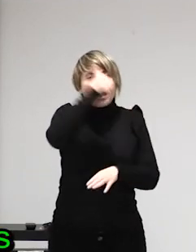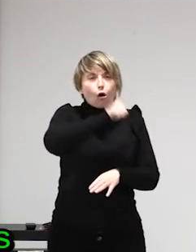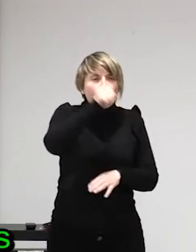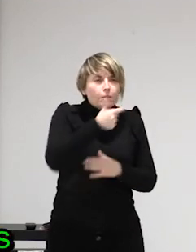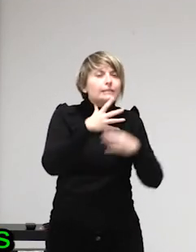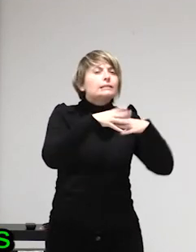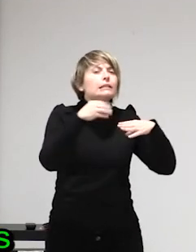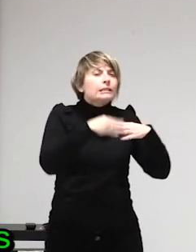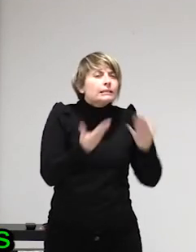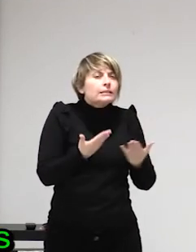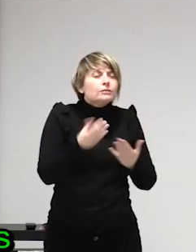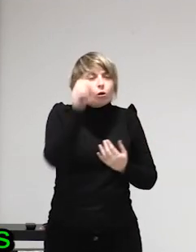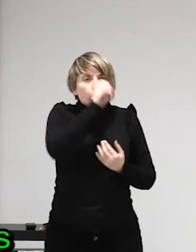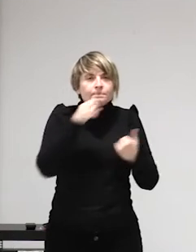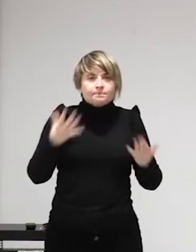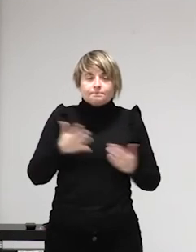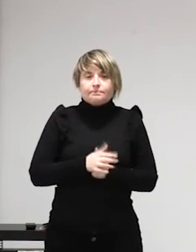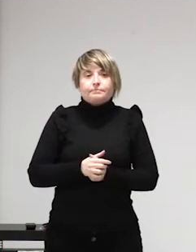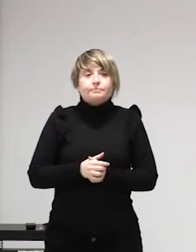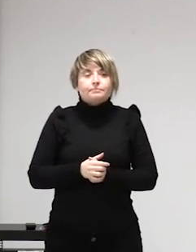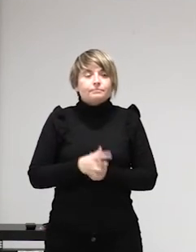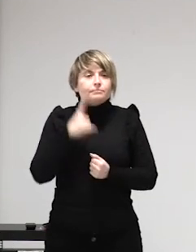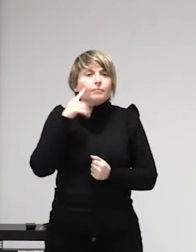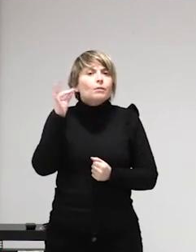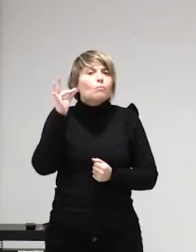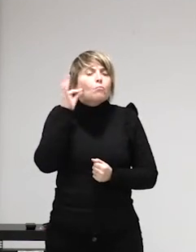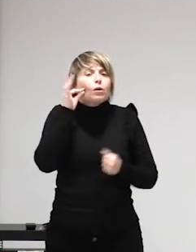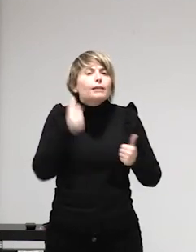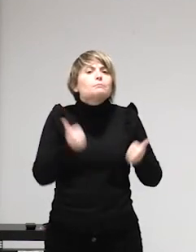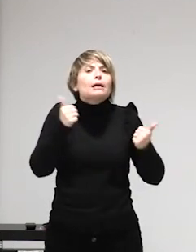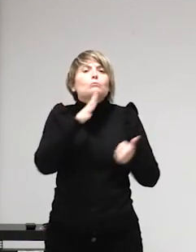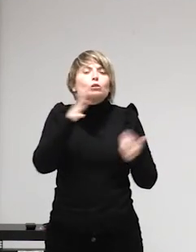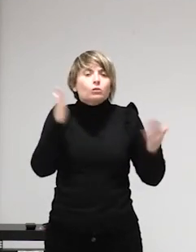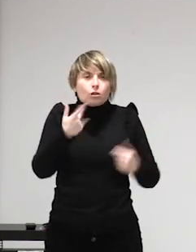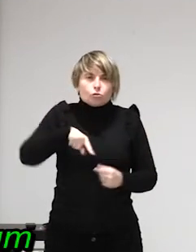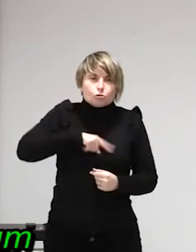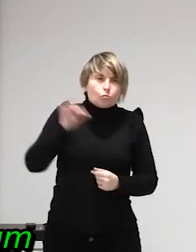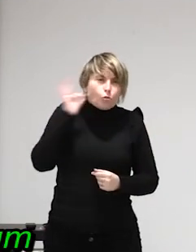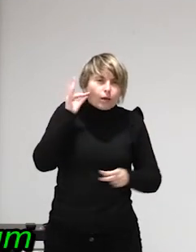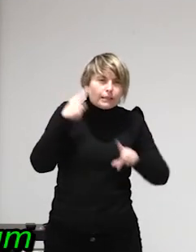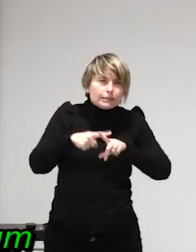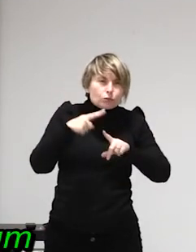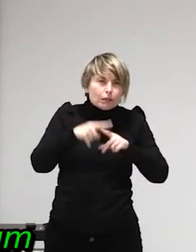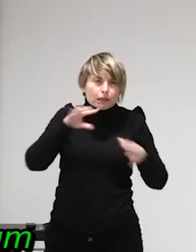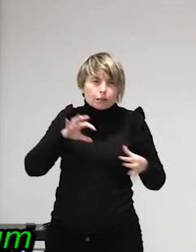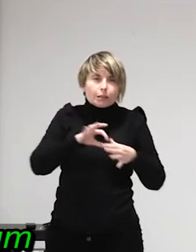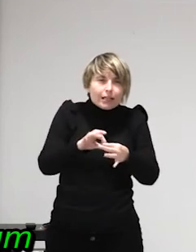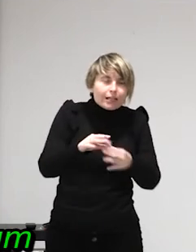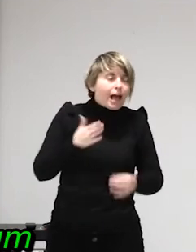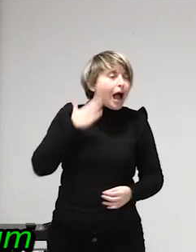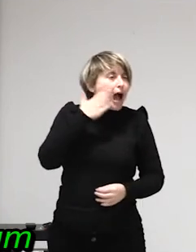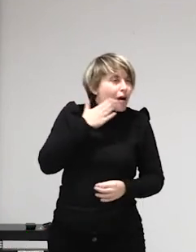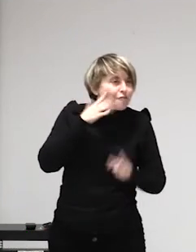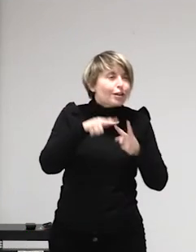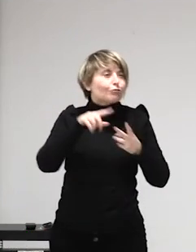maneras de cuestionarnos a nosotras mismas para de construir esa subjetividad de donde proceden no o sea podríamos estar así